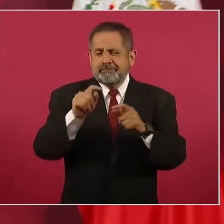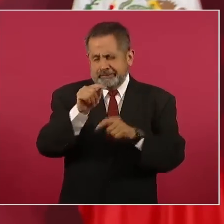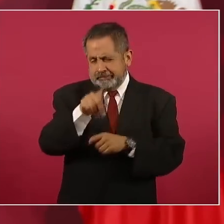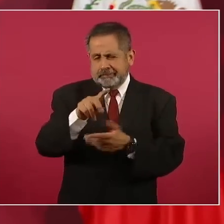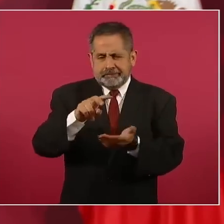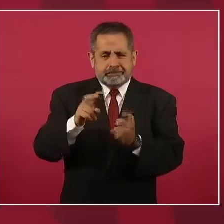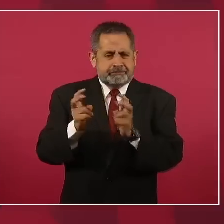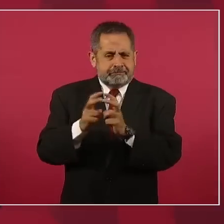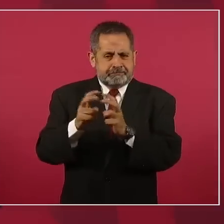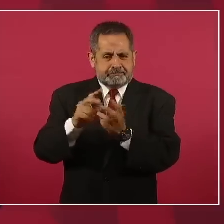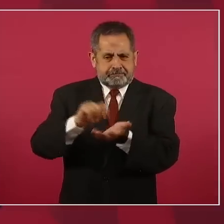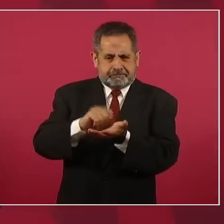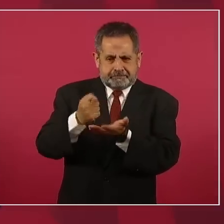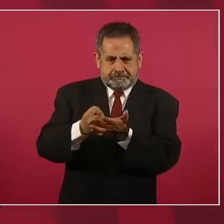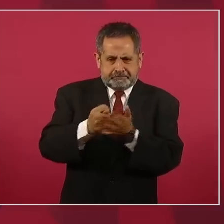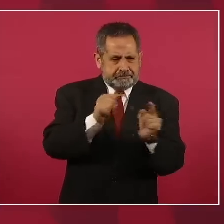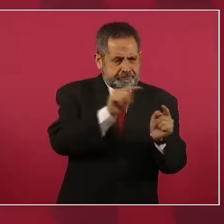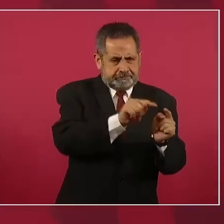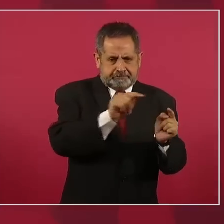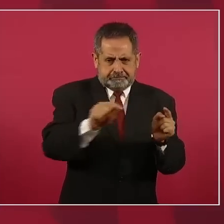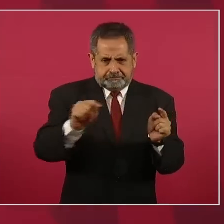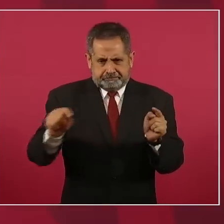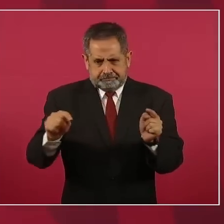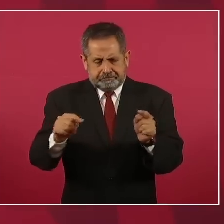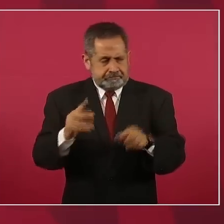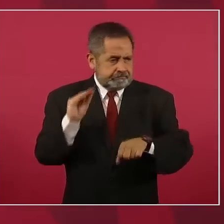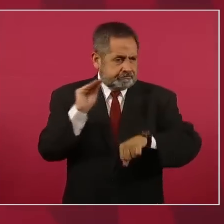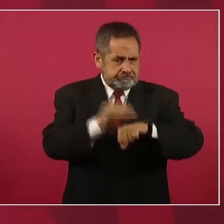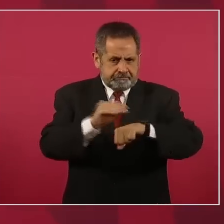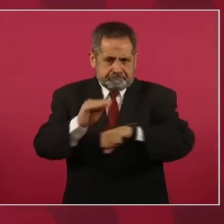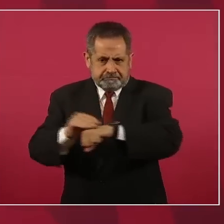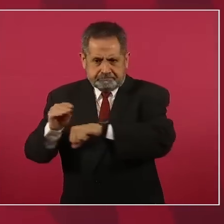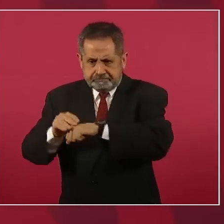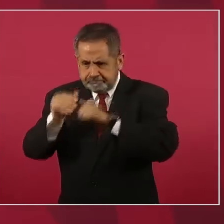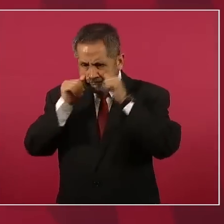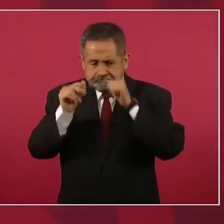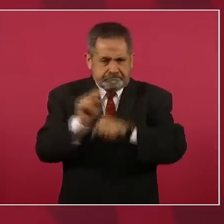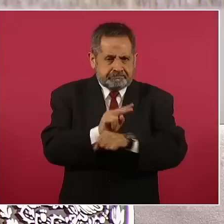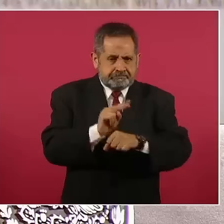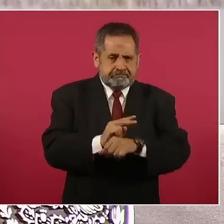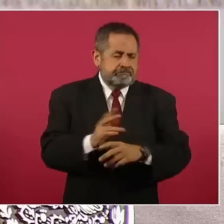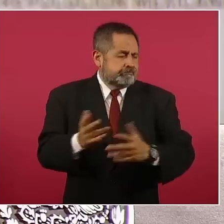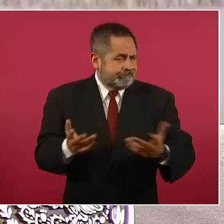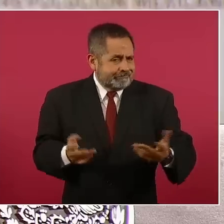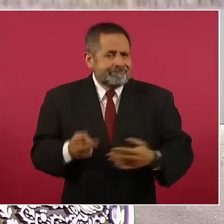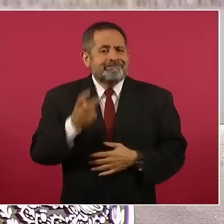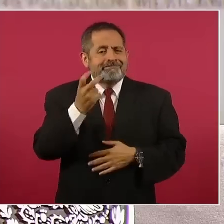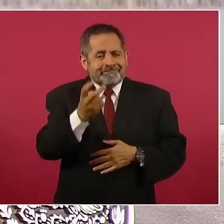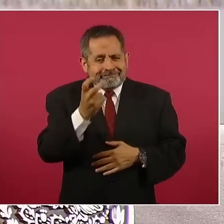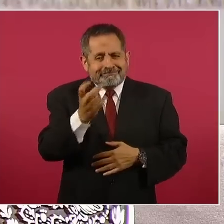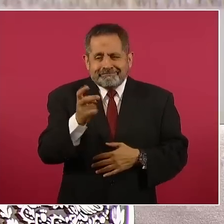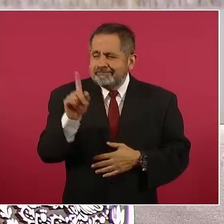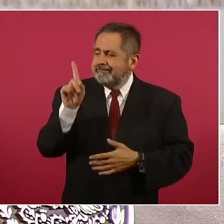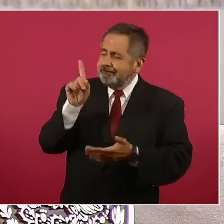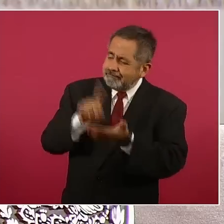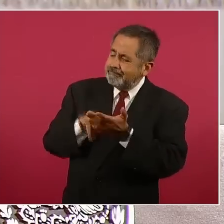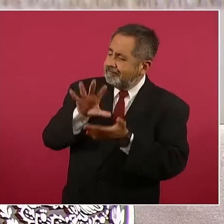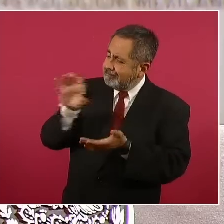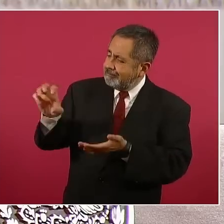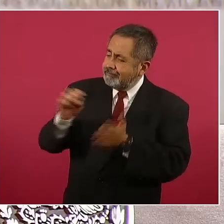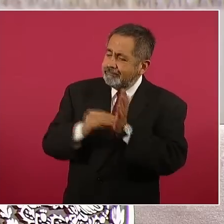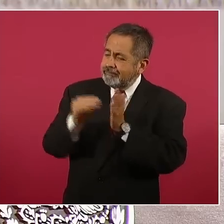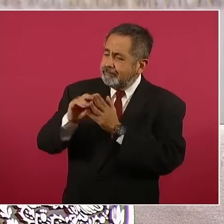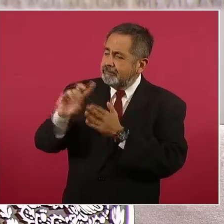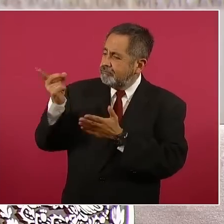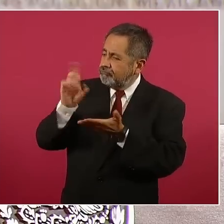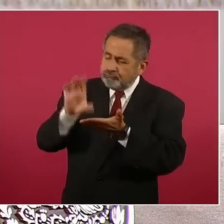de modo que eso es lo que significan los mil 500 millones